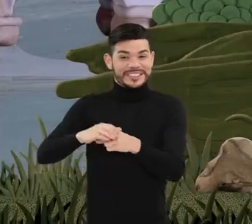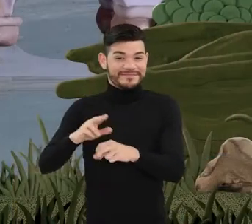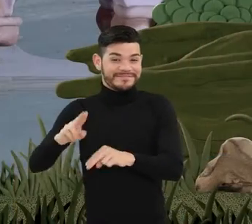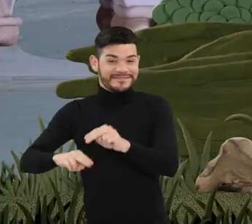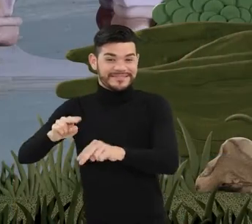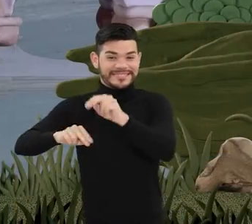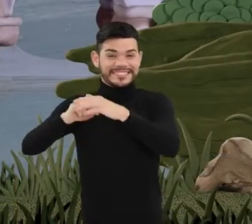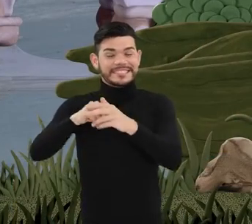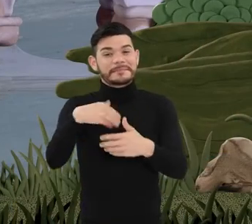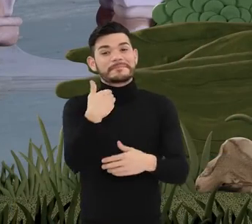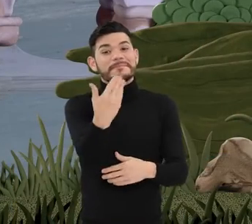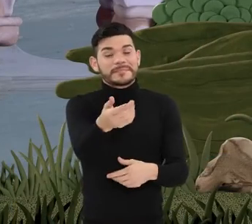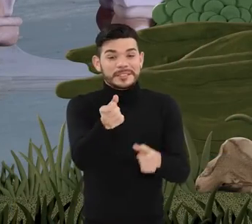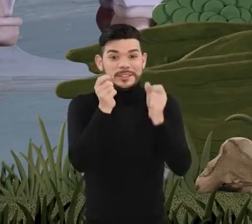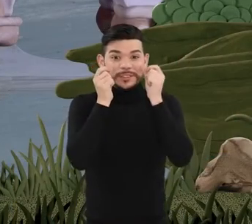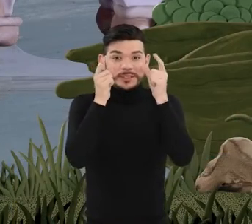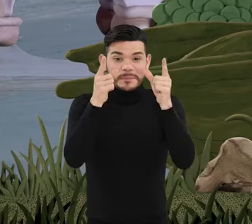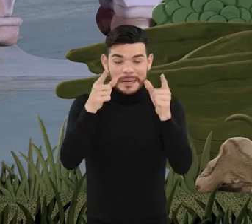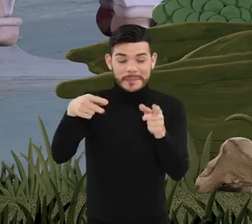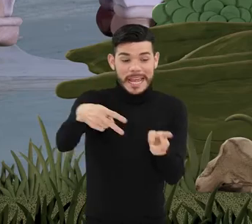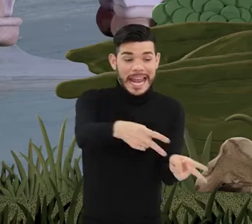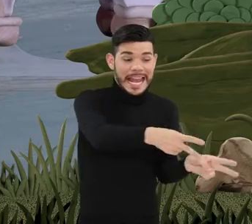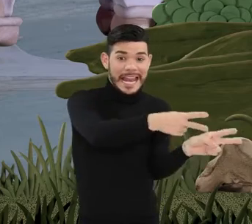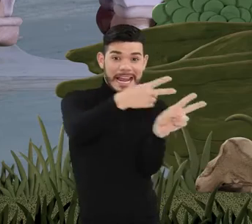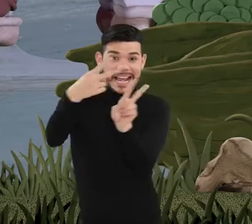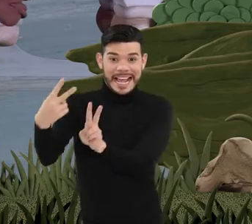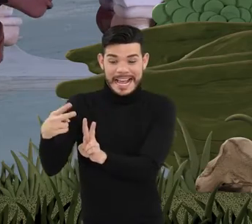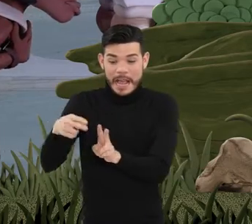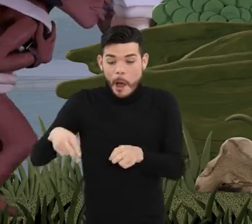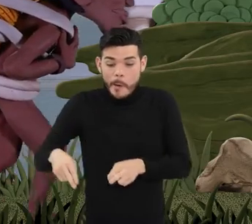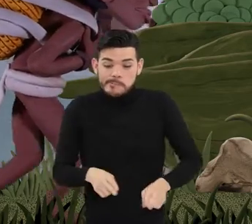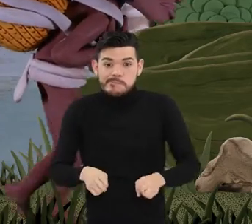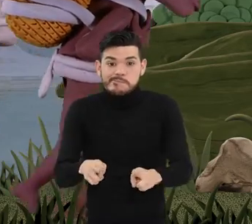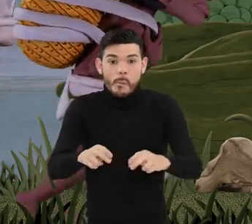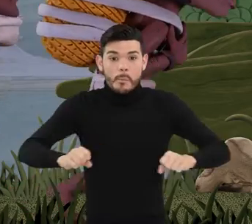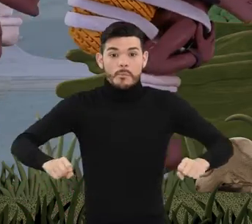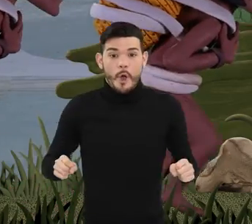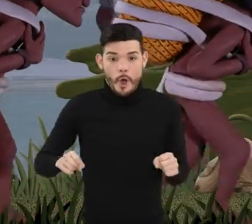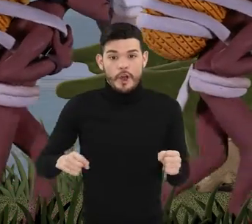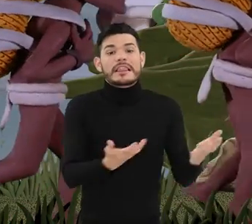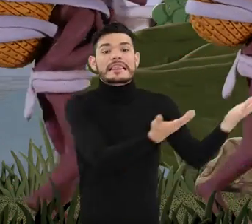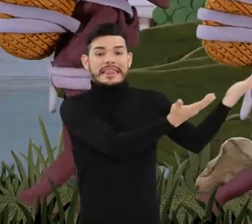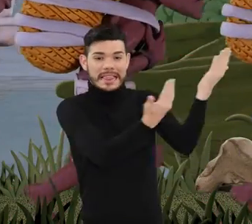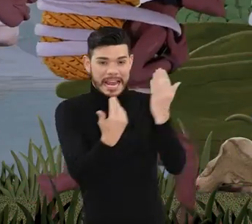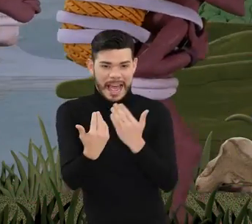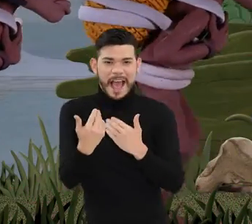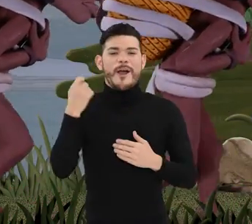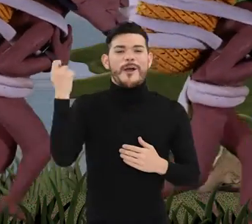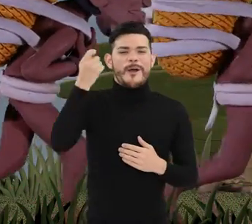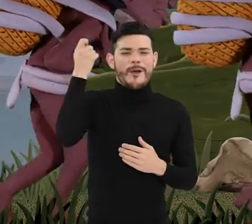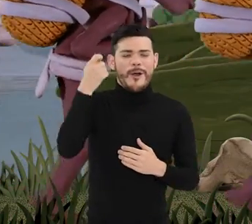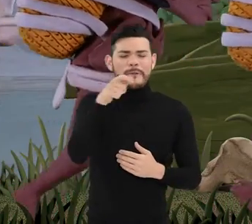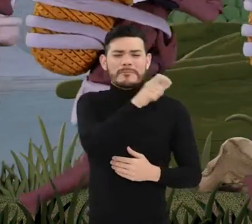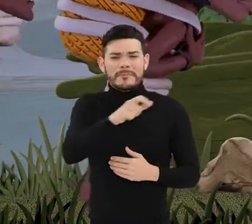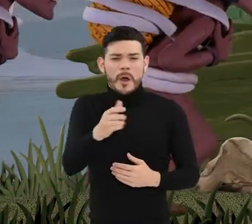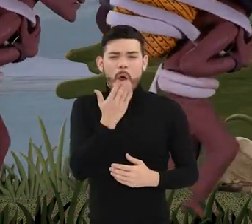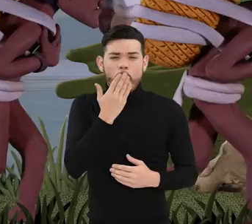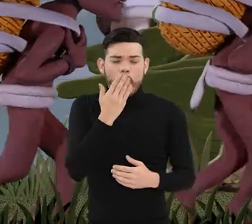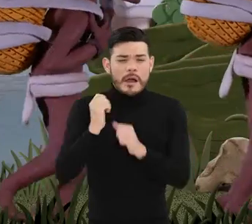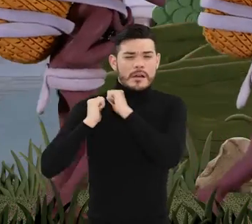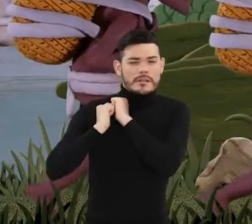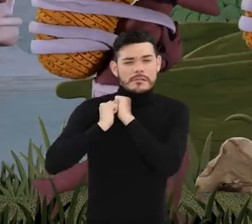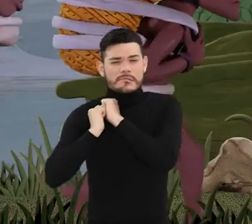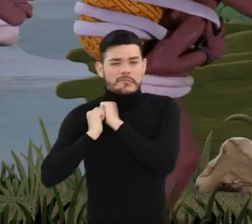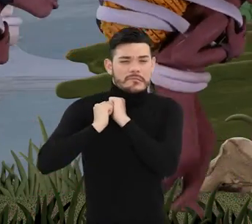Asombra pensar que el material para construir el Puente del Común sobre el río Bogotá haya sido traído desde onda por indios cargueros a